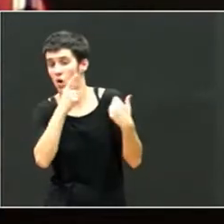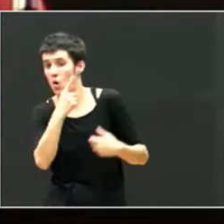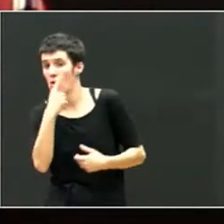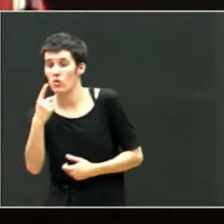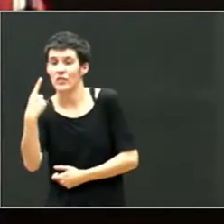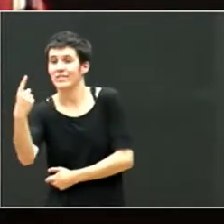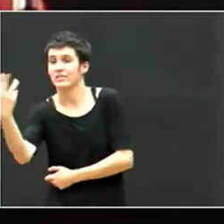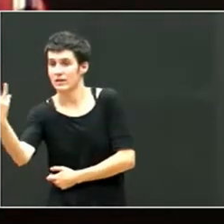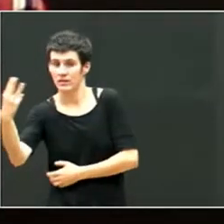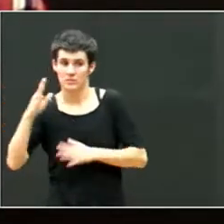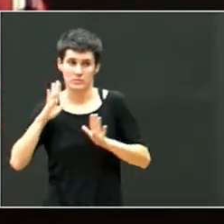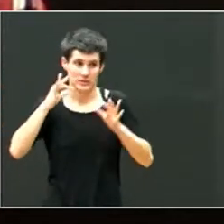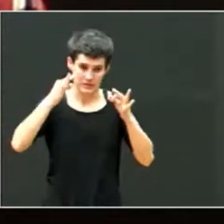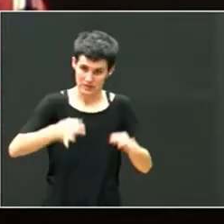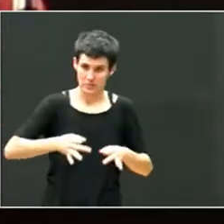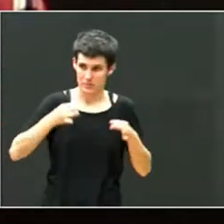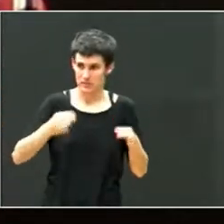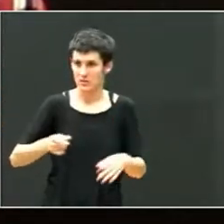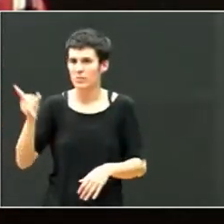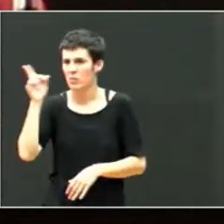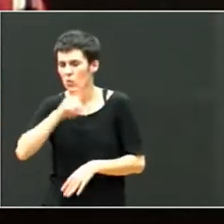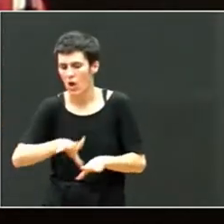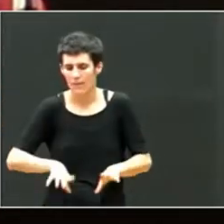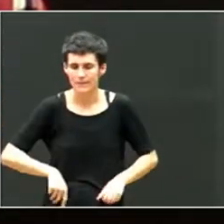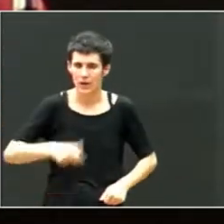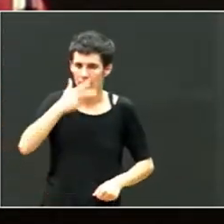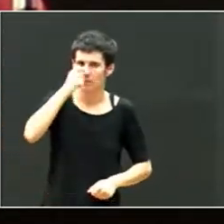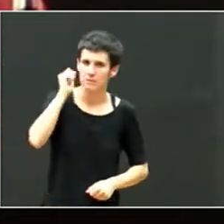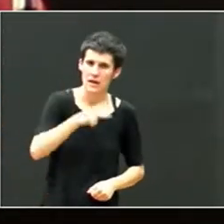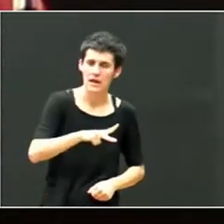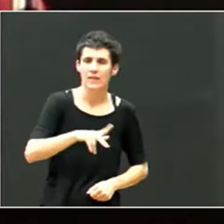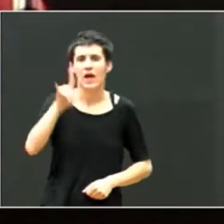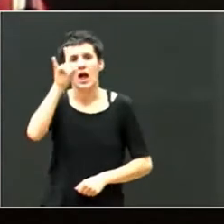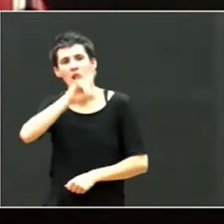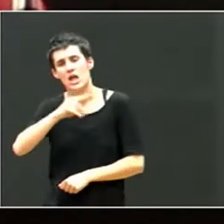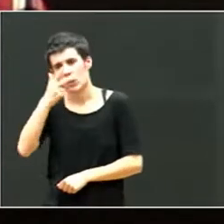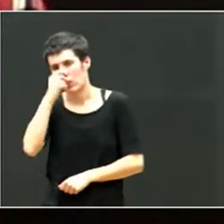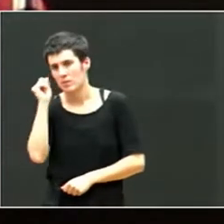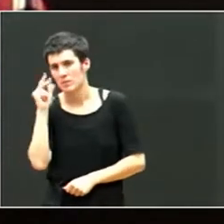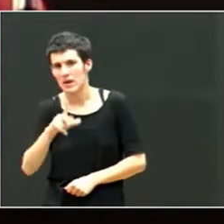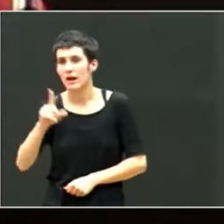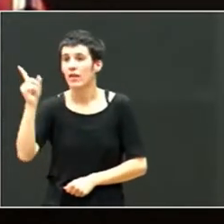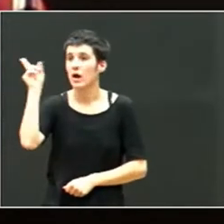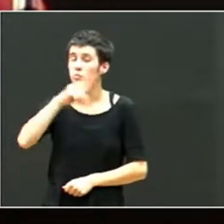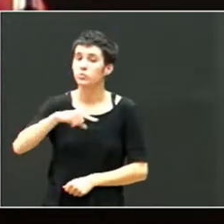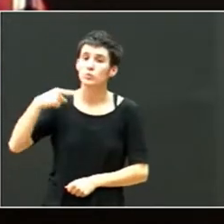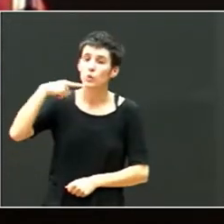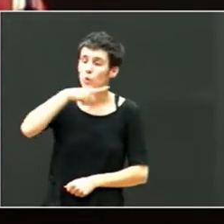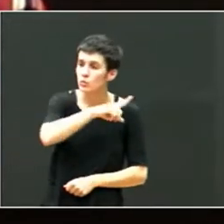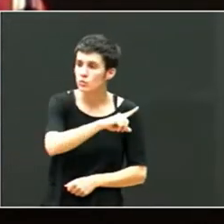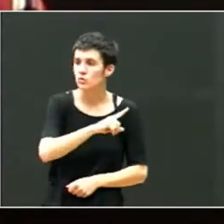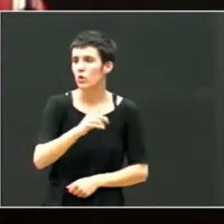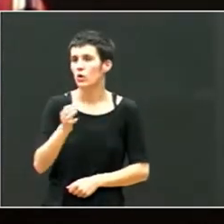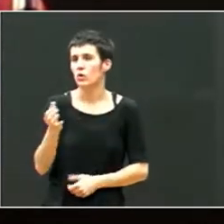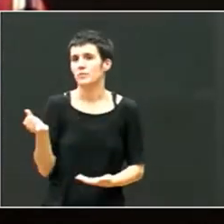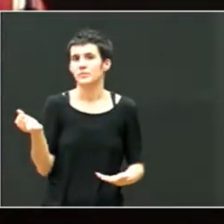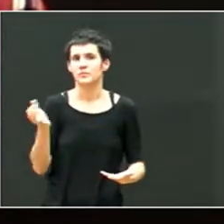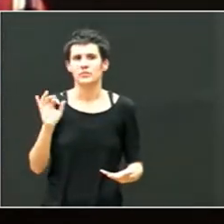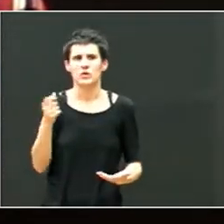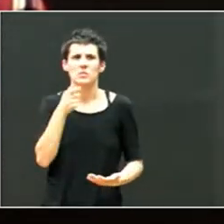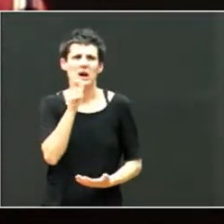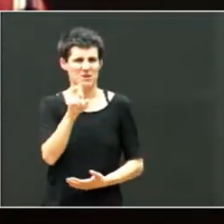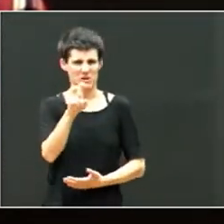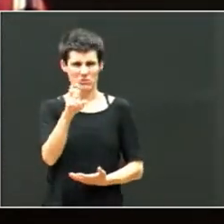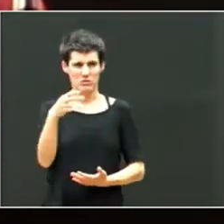Pero lo de puto adoptado de mierda, negro de mierda, puto ruso, incluso términos que no existían, chuso.